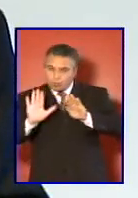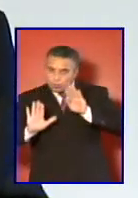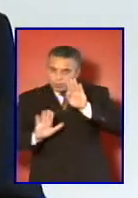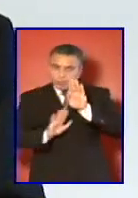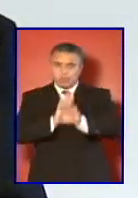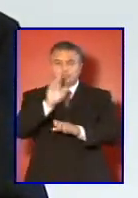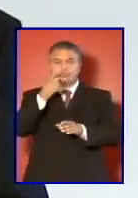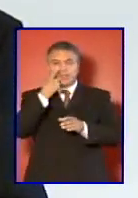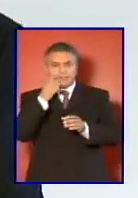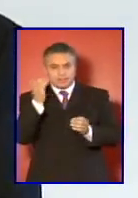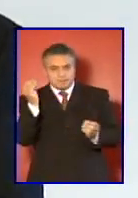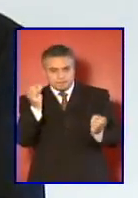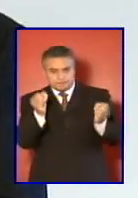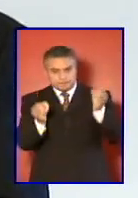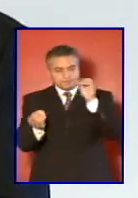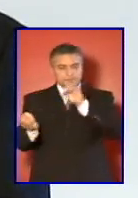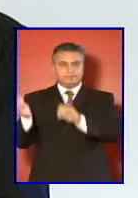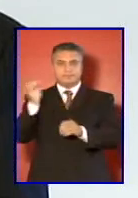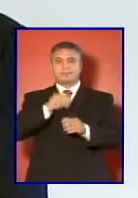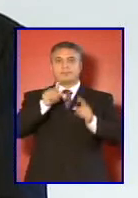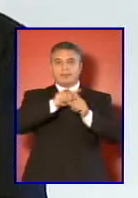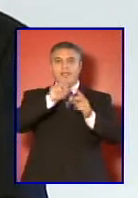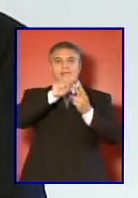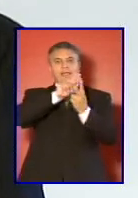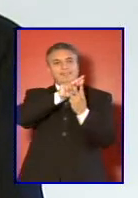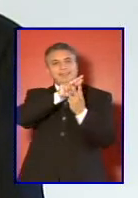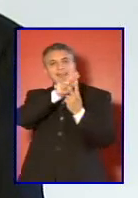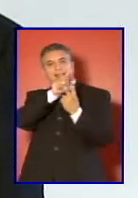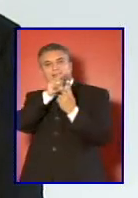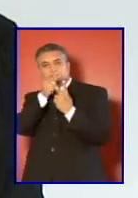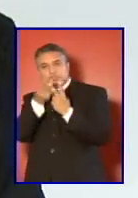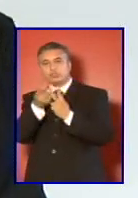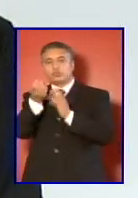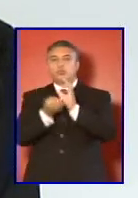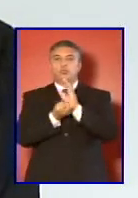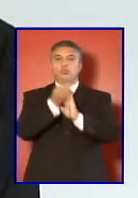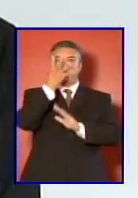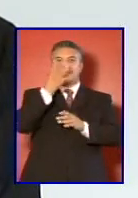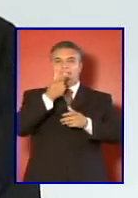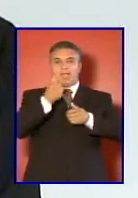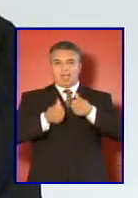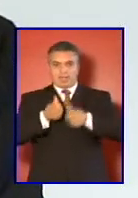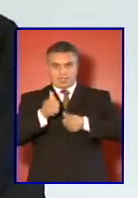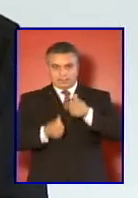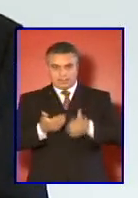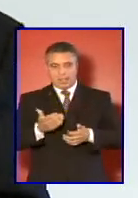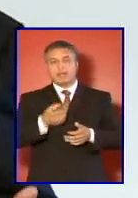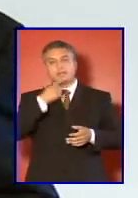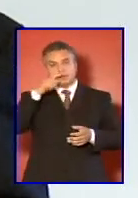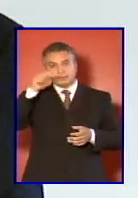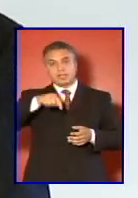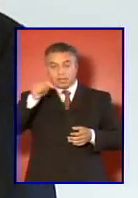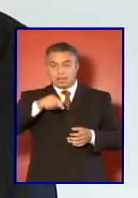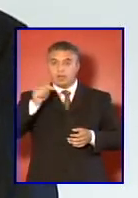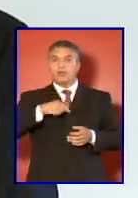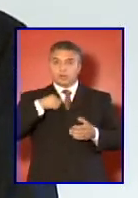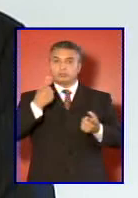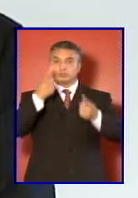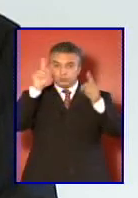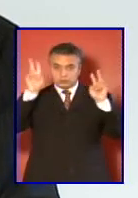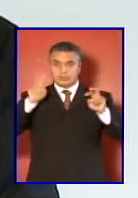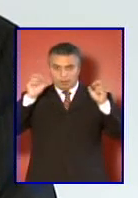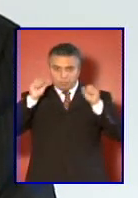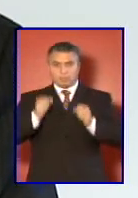regular la transición de la nueva carrera nuevamente ese es un tema que podríamos conversar